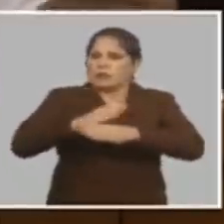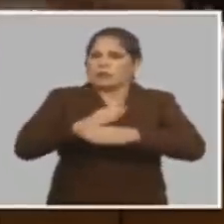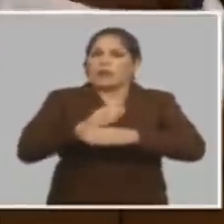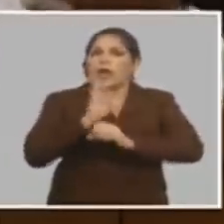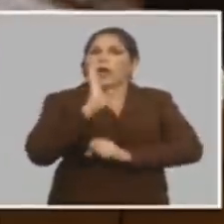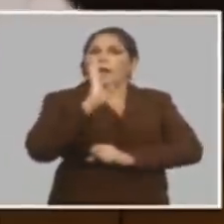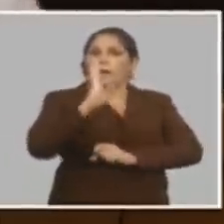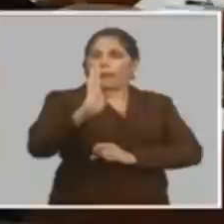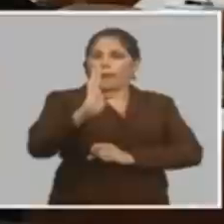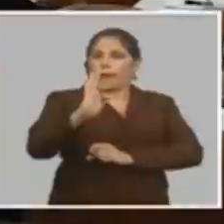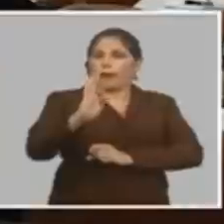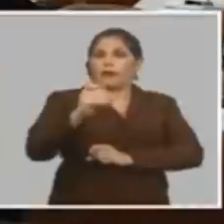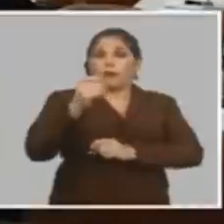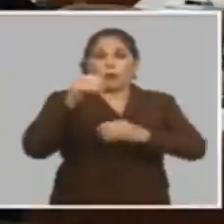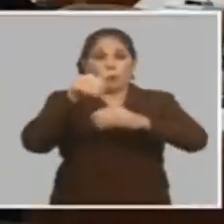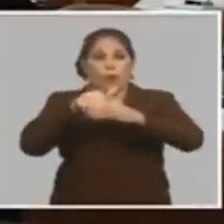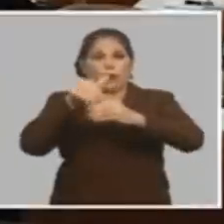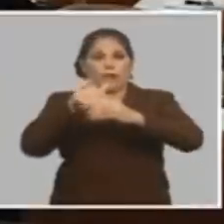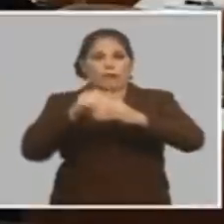respetar los saldos